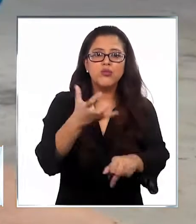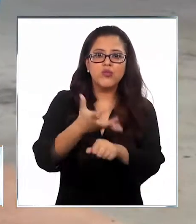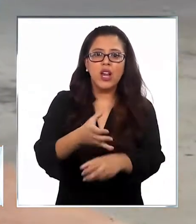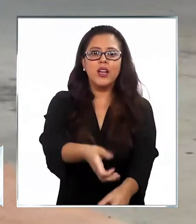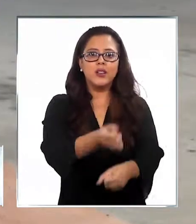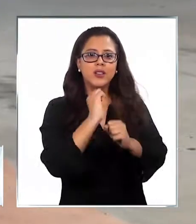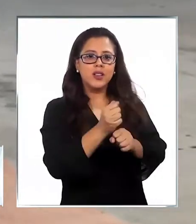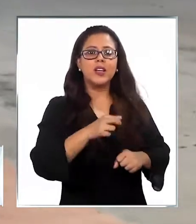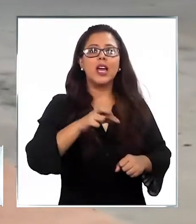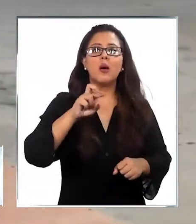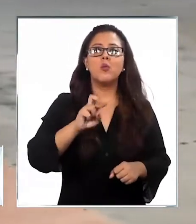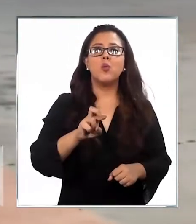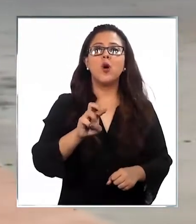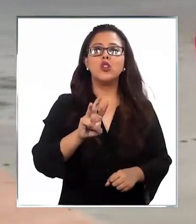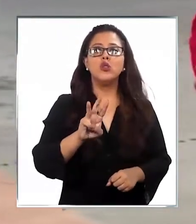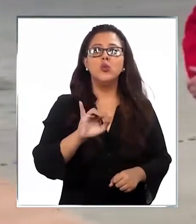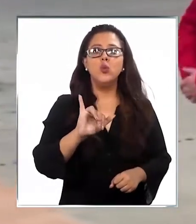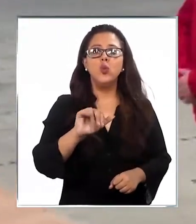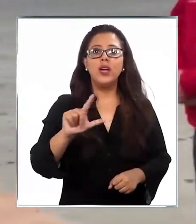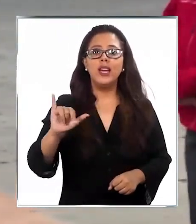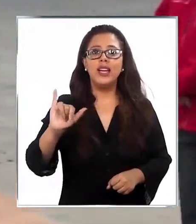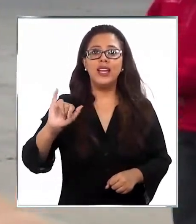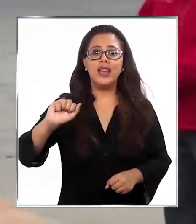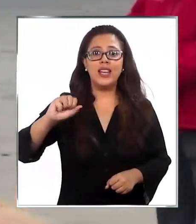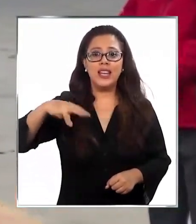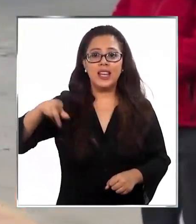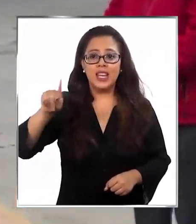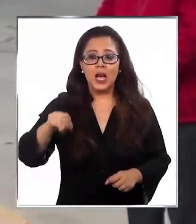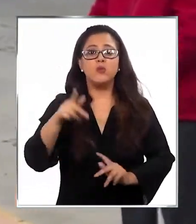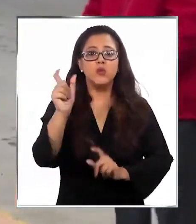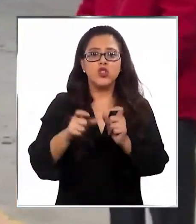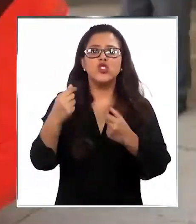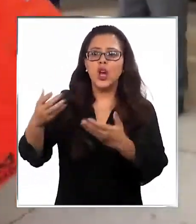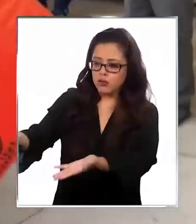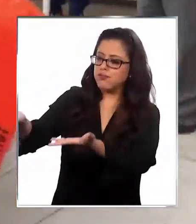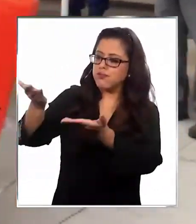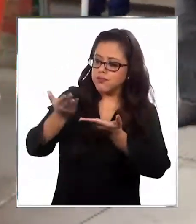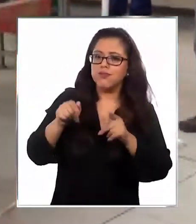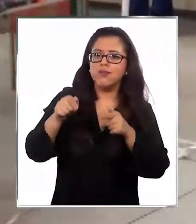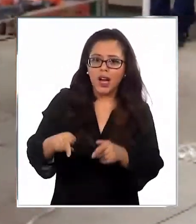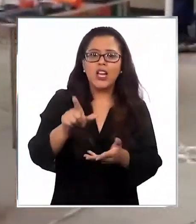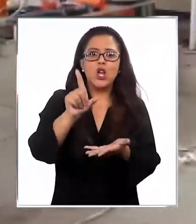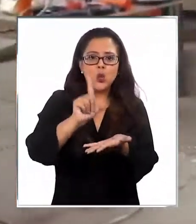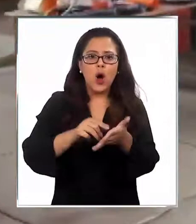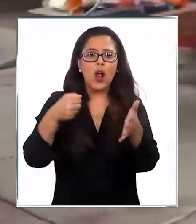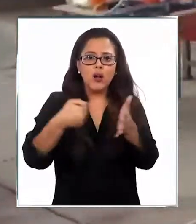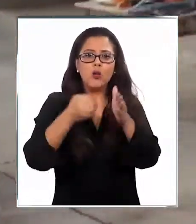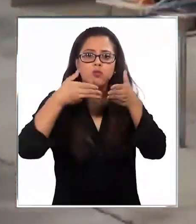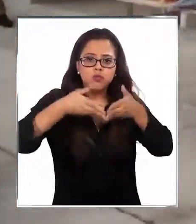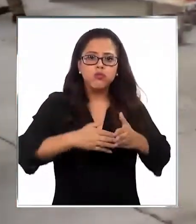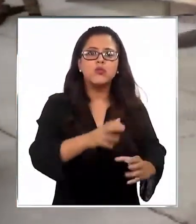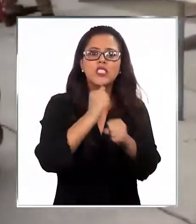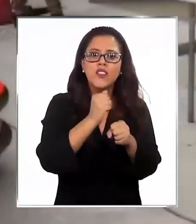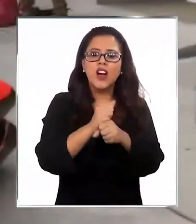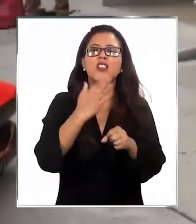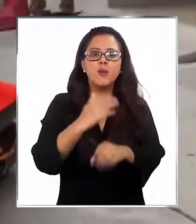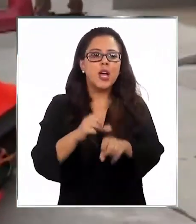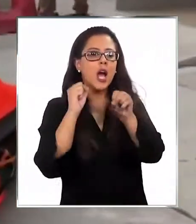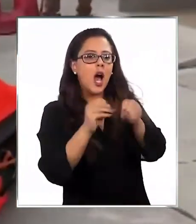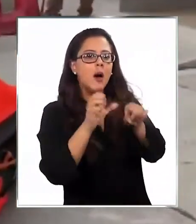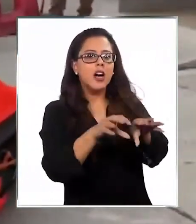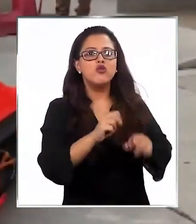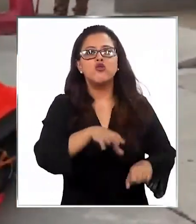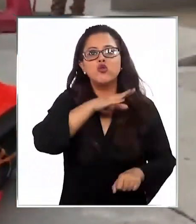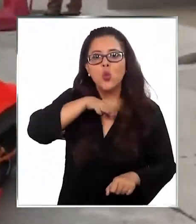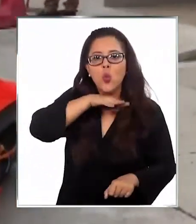En Puerto Williams, los trabajadores del mar recibieron este equipamiento en La Caleta, donde trabajan y allí tuvieron además la capacitación para